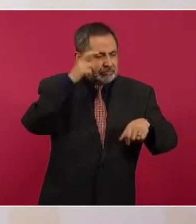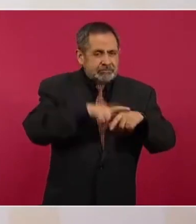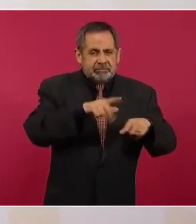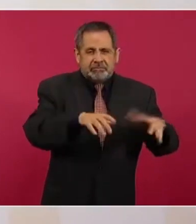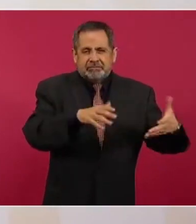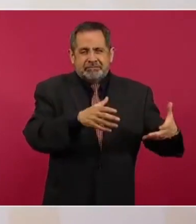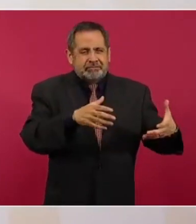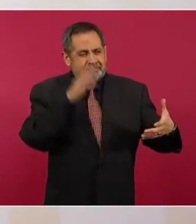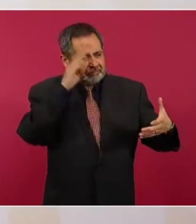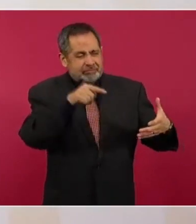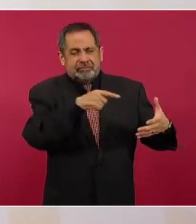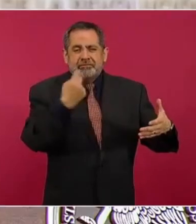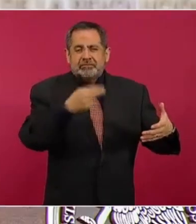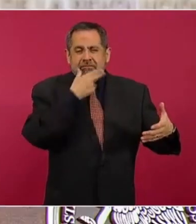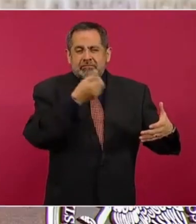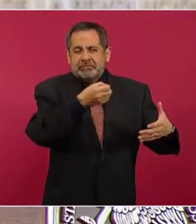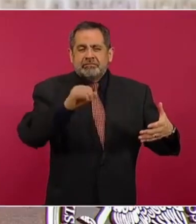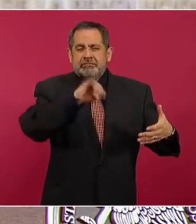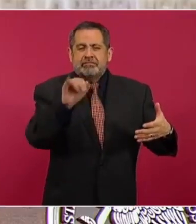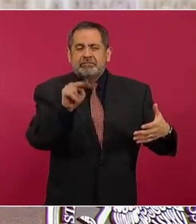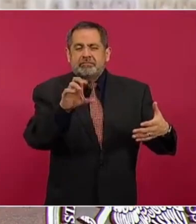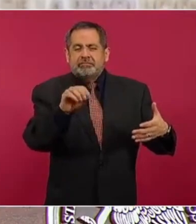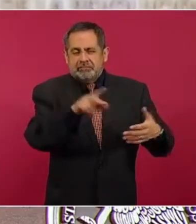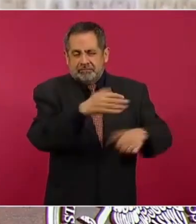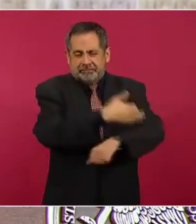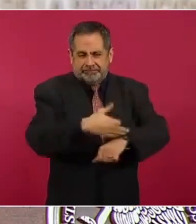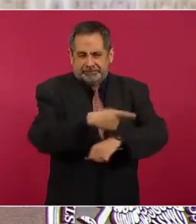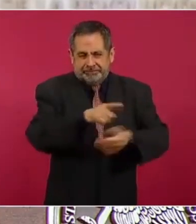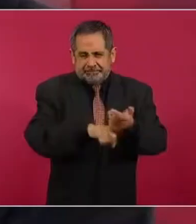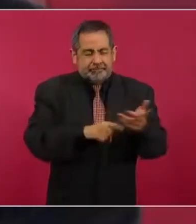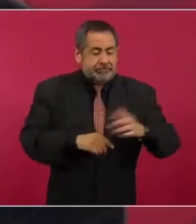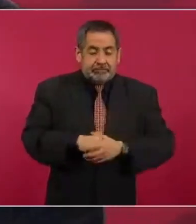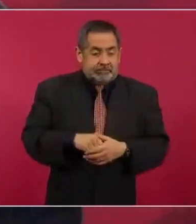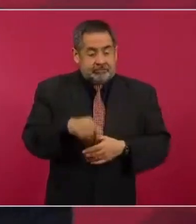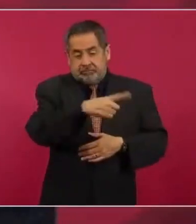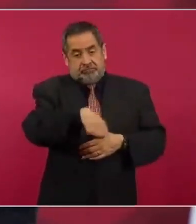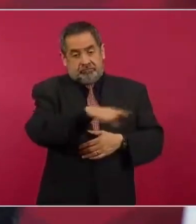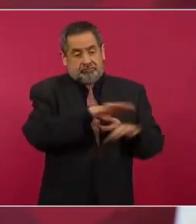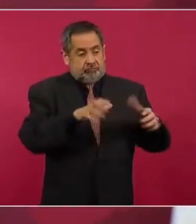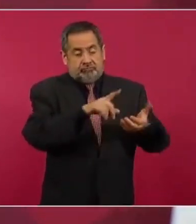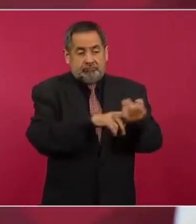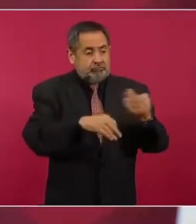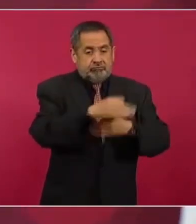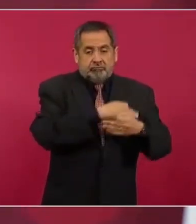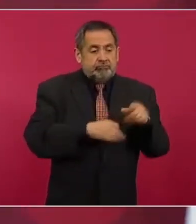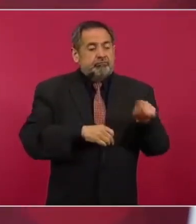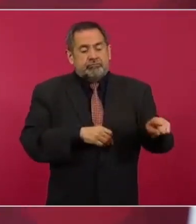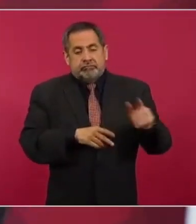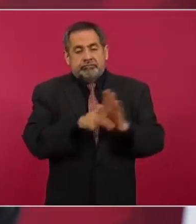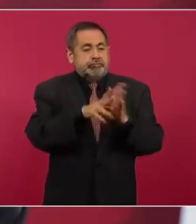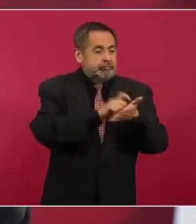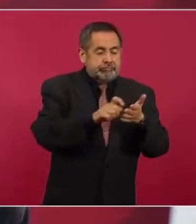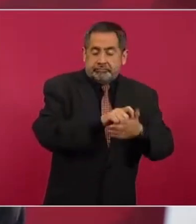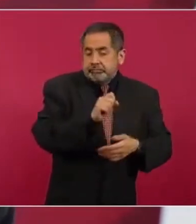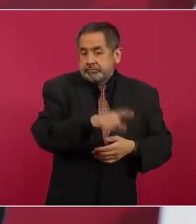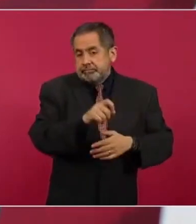Junco y todos los que hacen ese periódico,